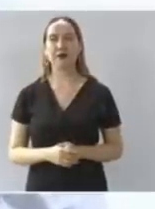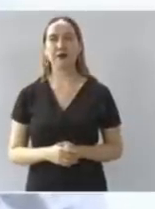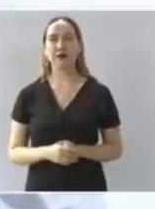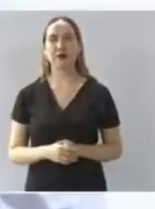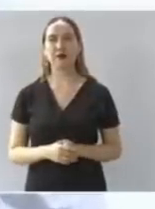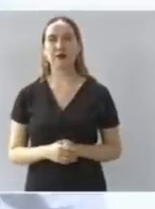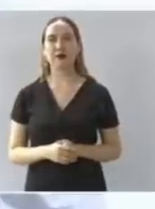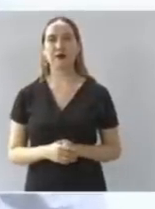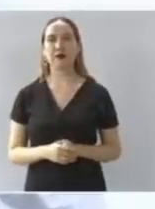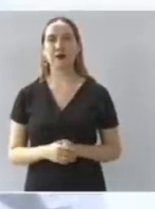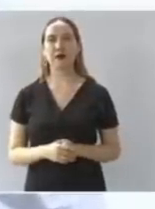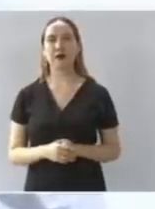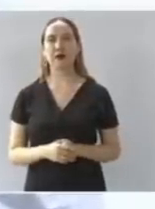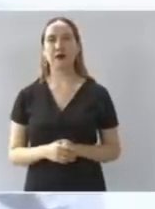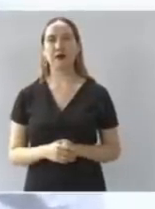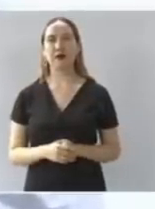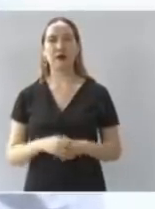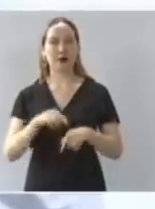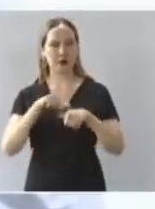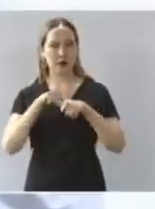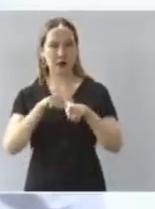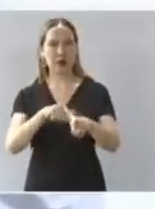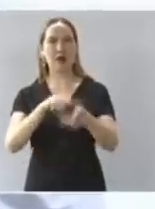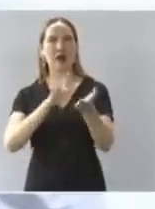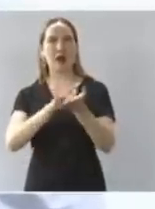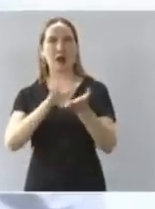programas como el Sembrando Vida